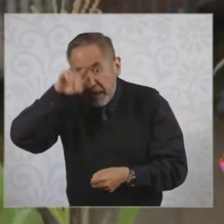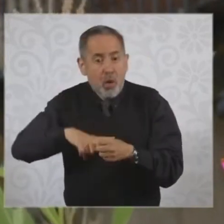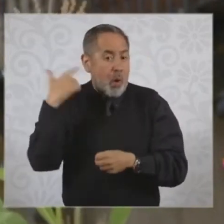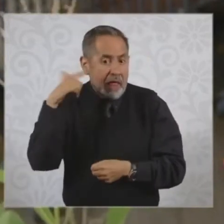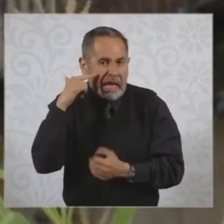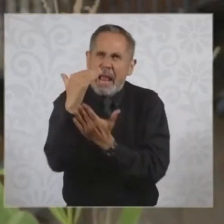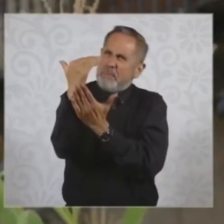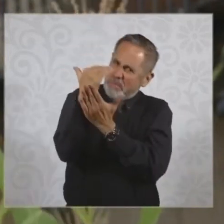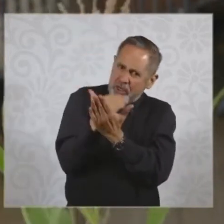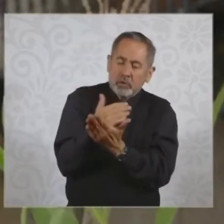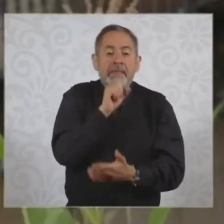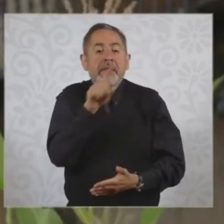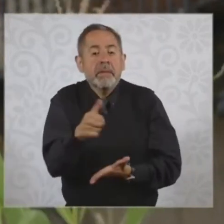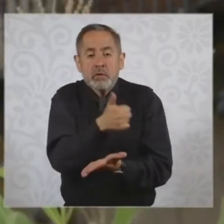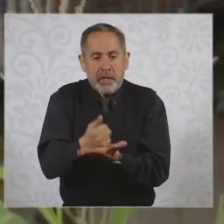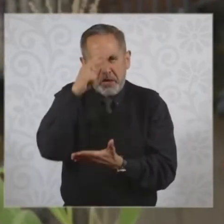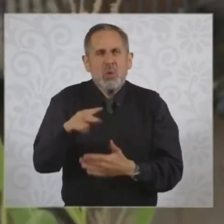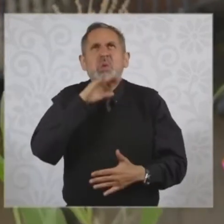y de la Ciudad de México.